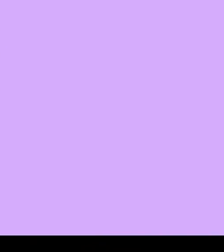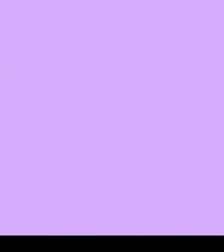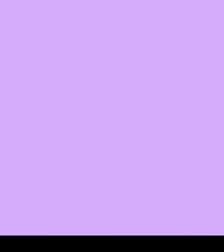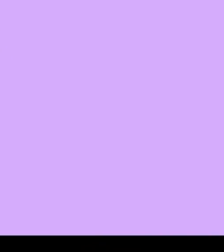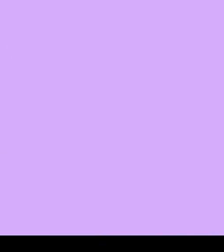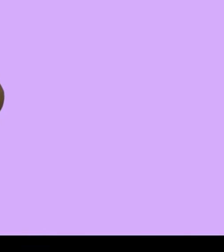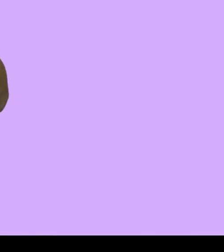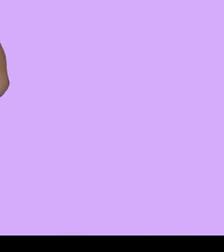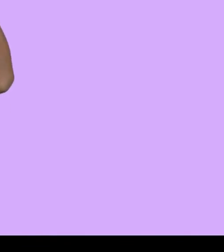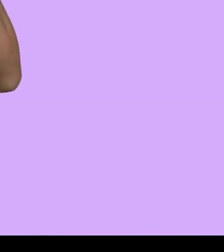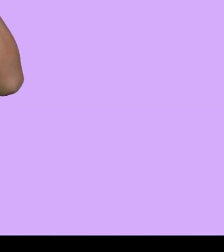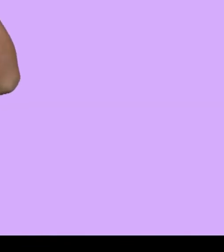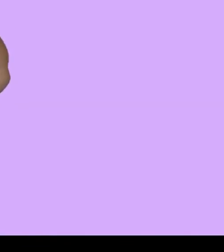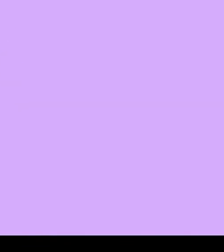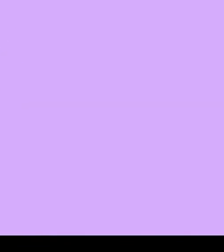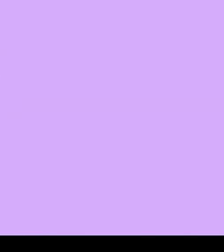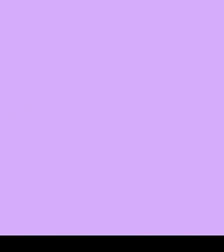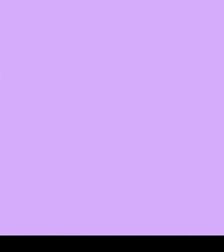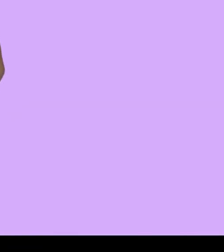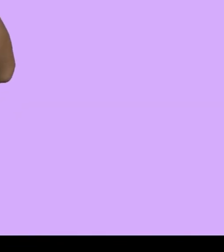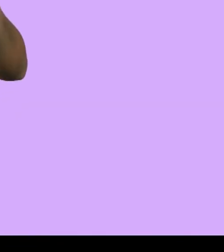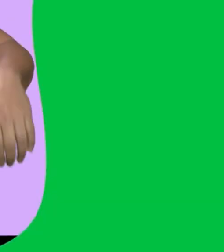Atentas y atentos